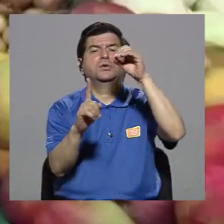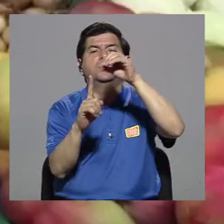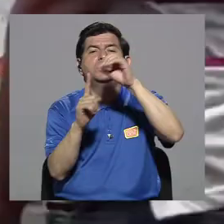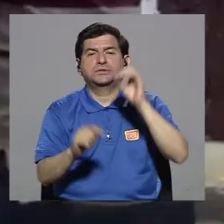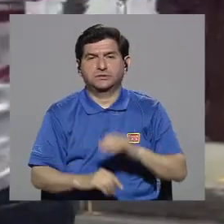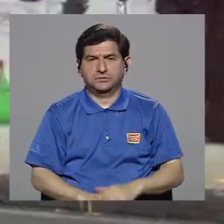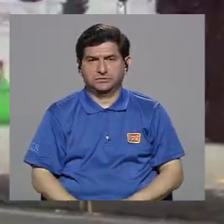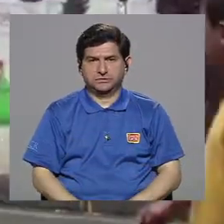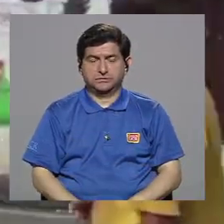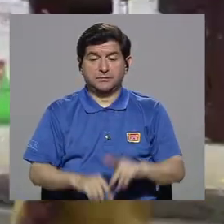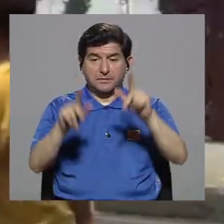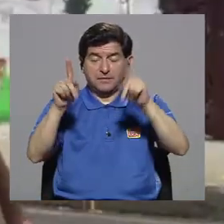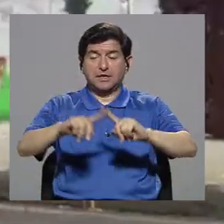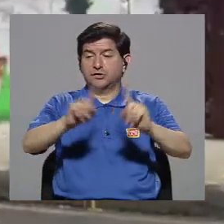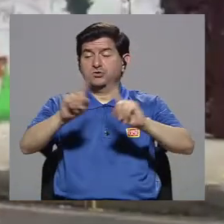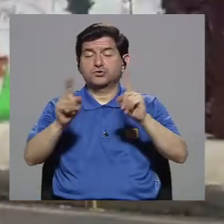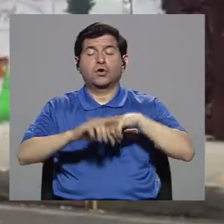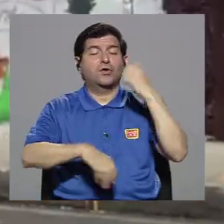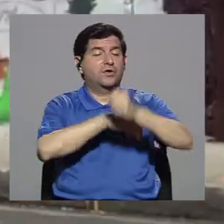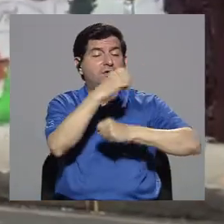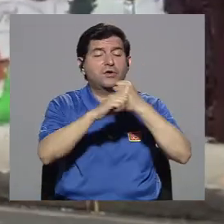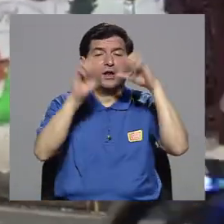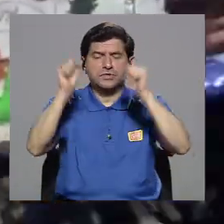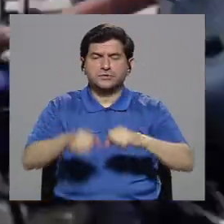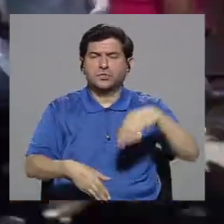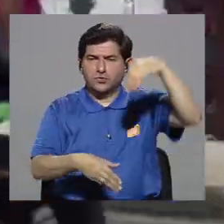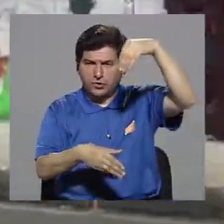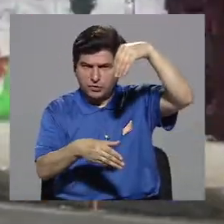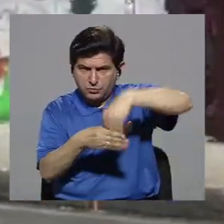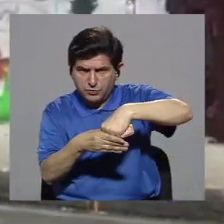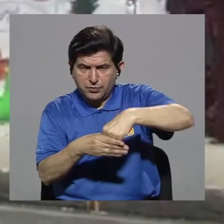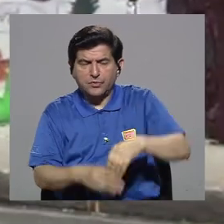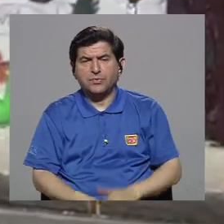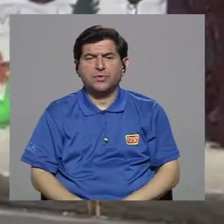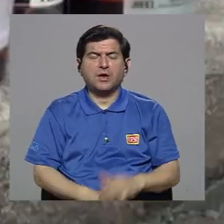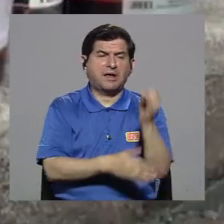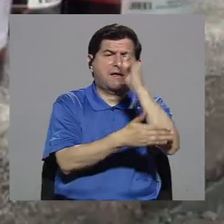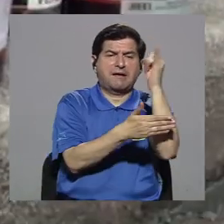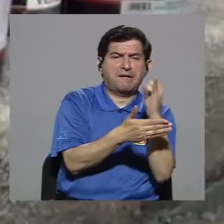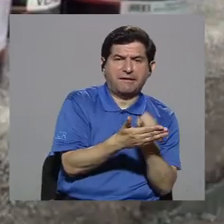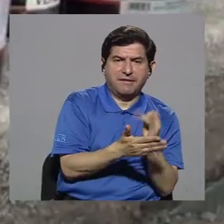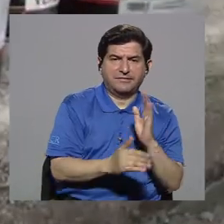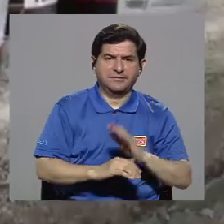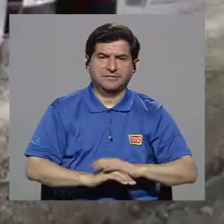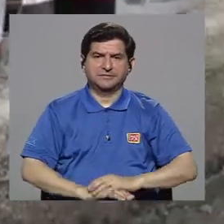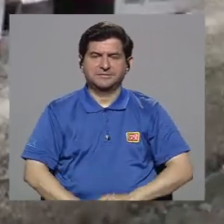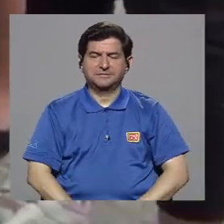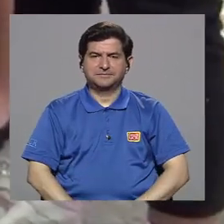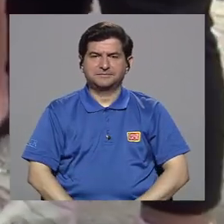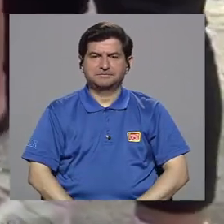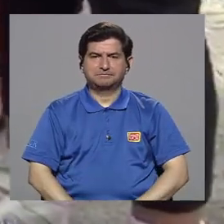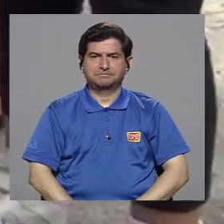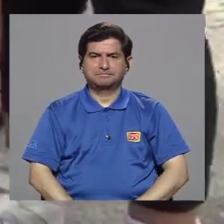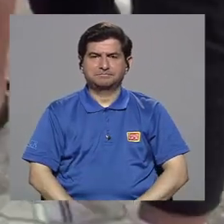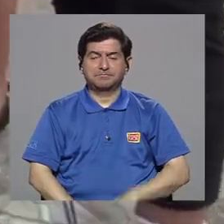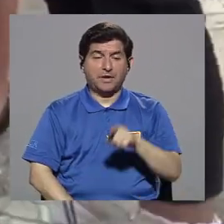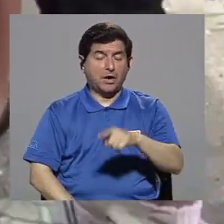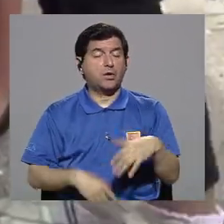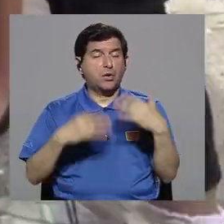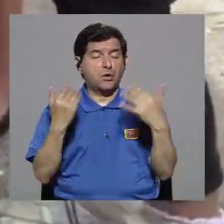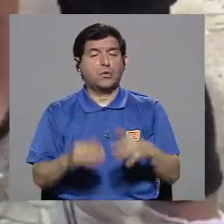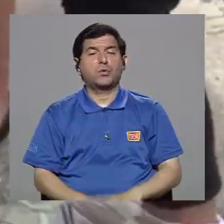tenía como un objetivo de que personas de diferentes edades pudieran involucrarse en la parte artística.